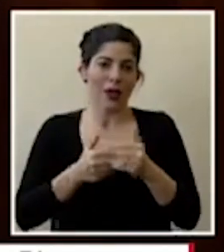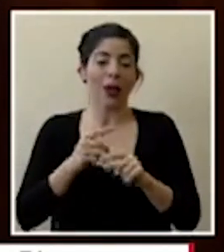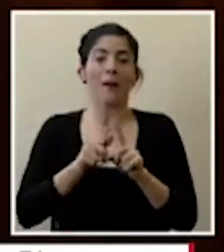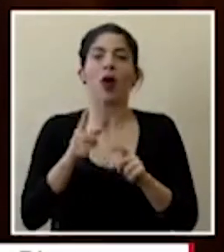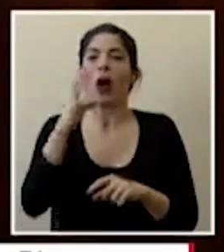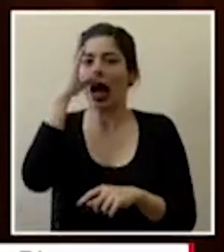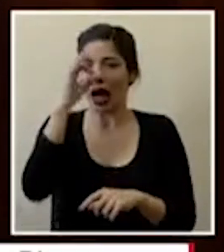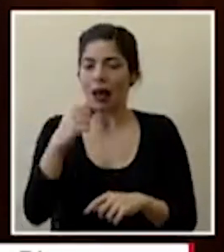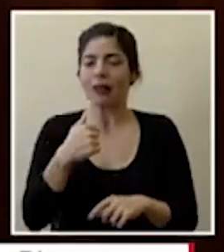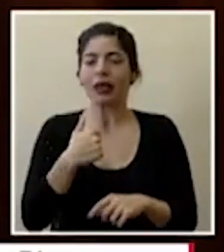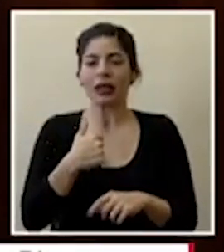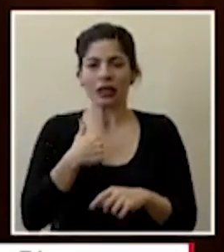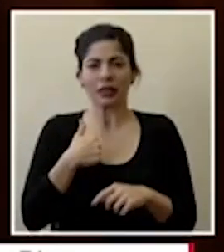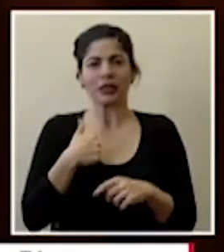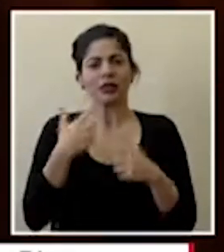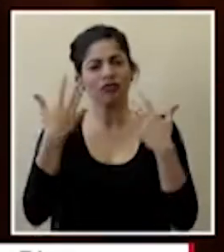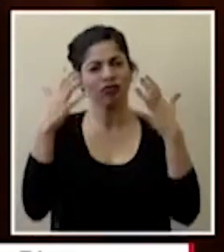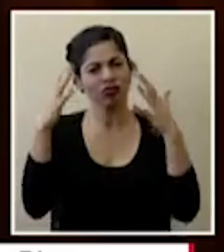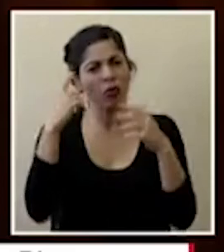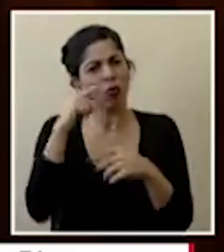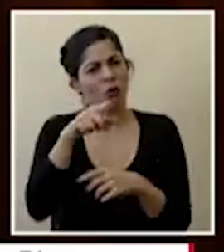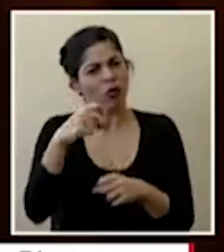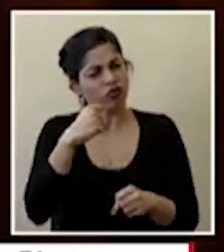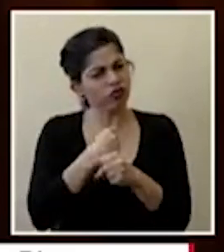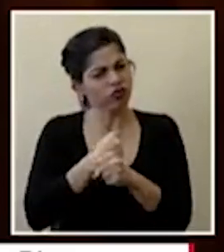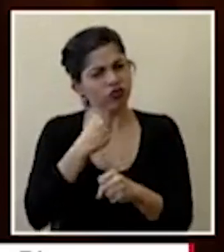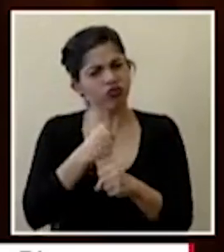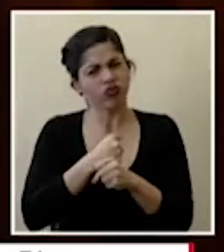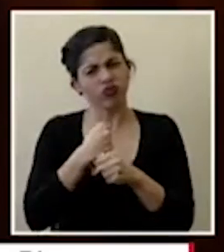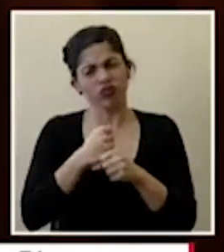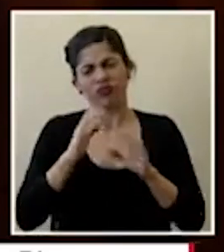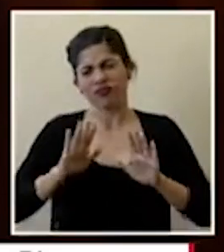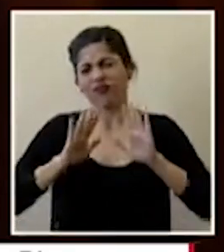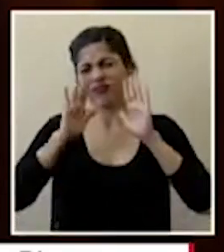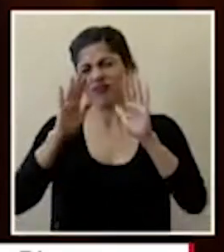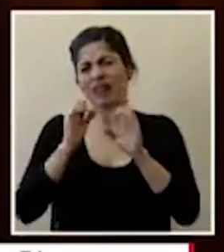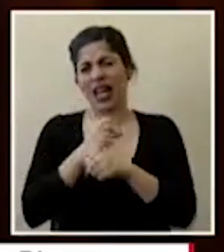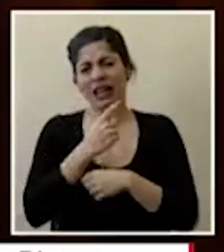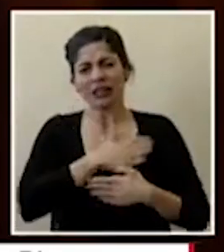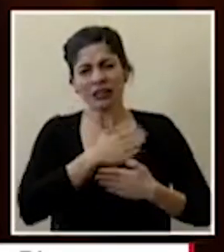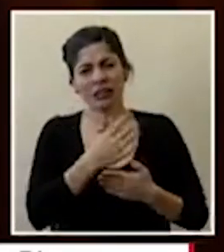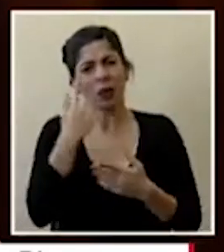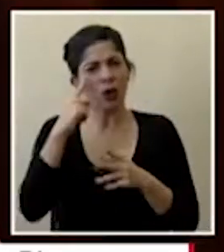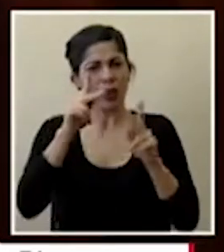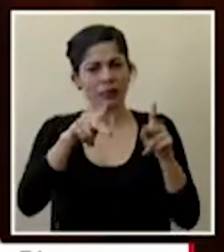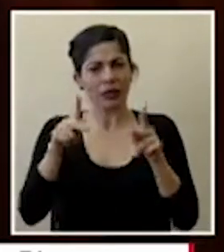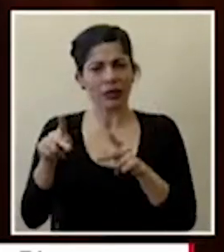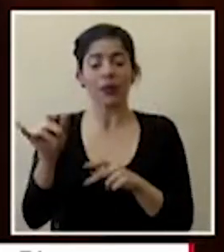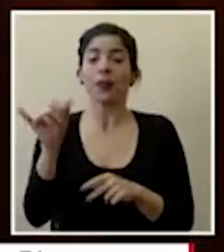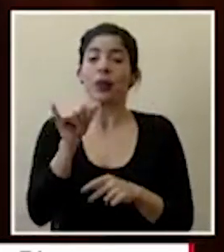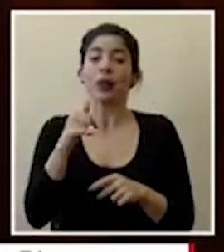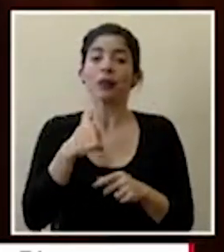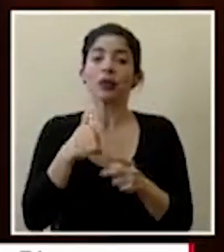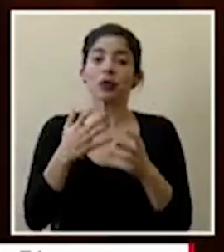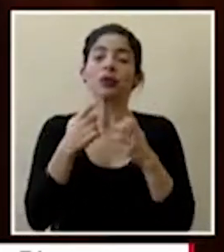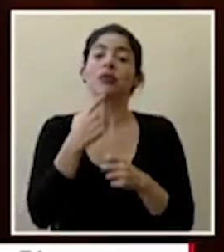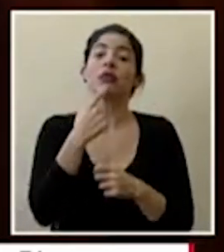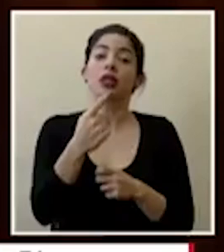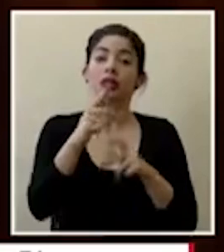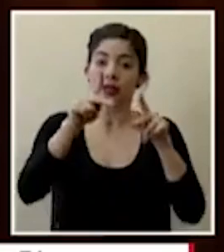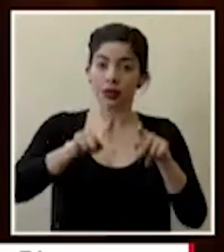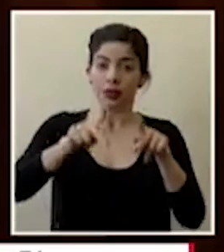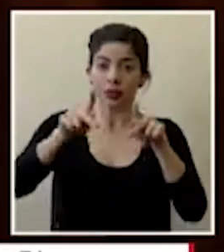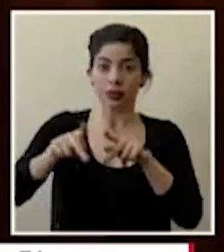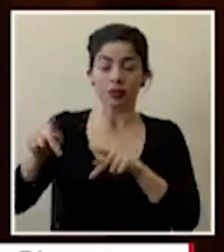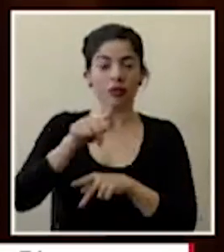créanme que les aplaudo por ese trabajo tan increíble que están dando por la población yo también quiero decirle a la gente